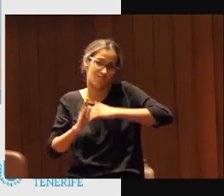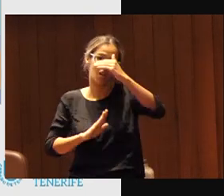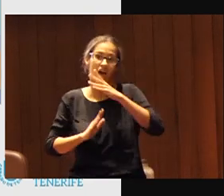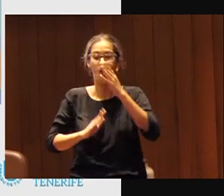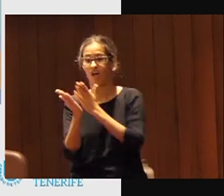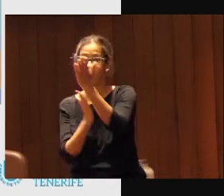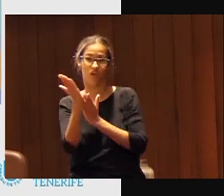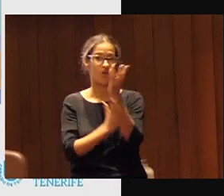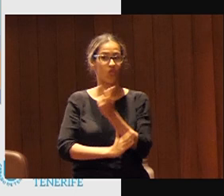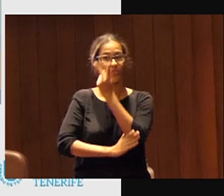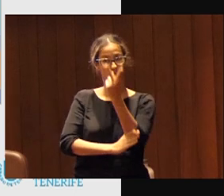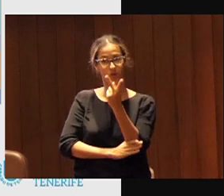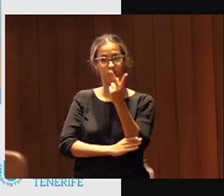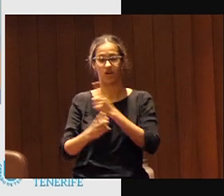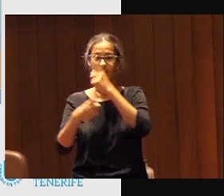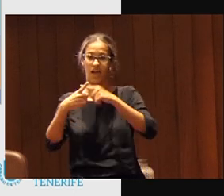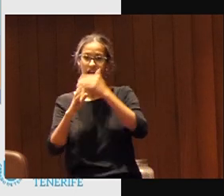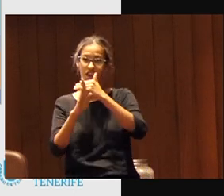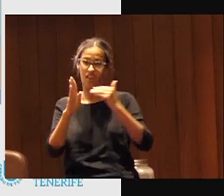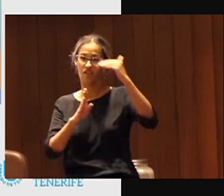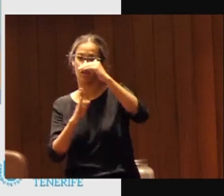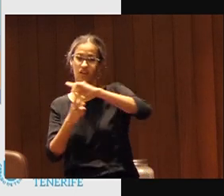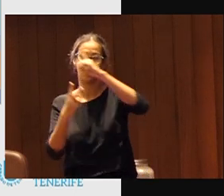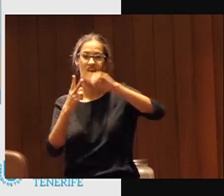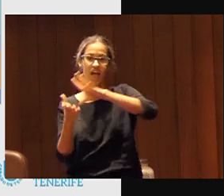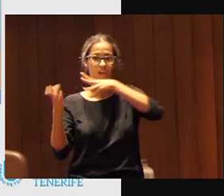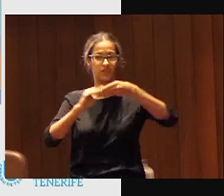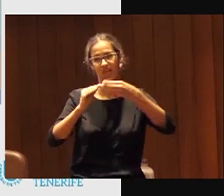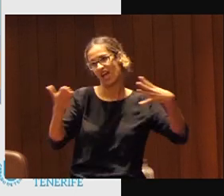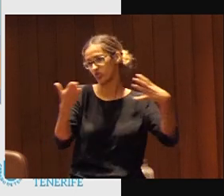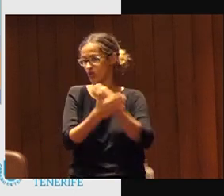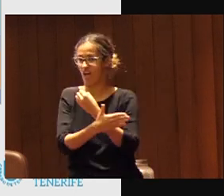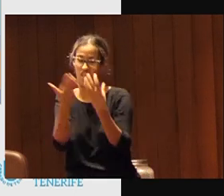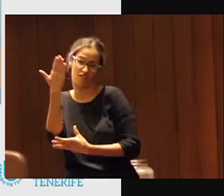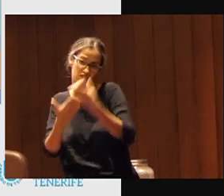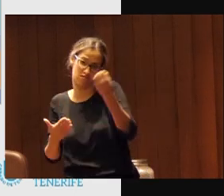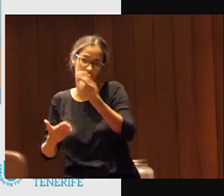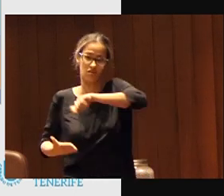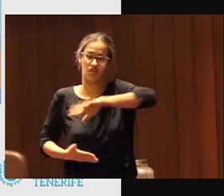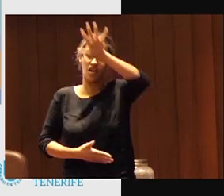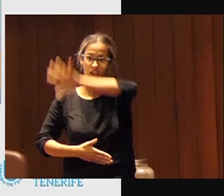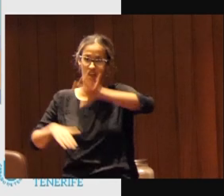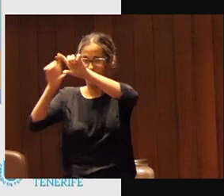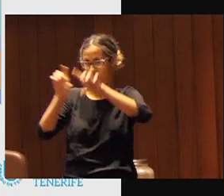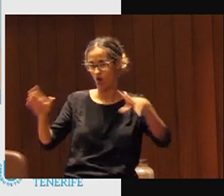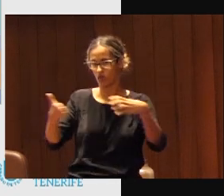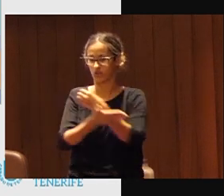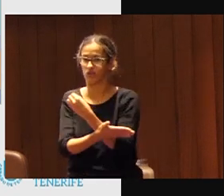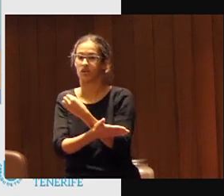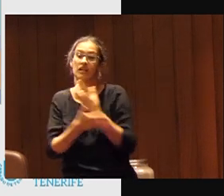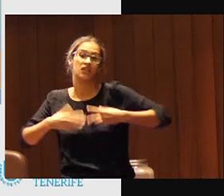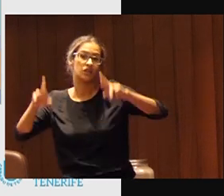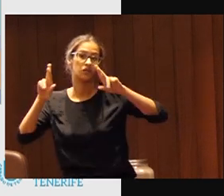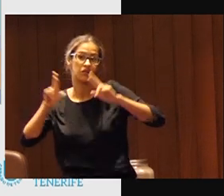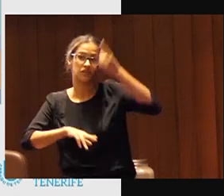una para el alto alto nivel pero otra que va a ser adaptable para todas las federaciones españolas que a su vez luego esperemos tengan su